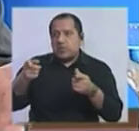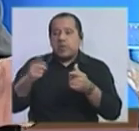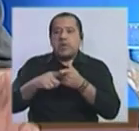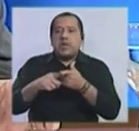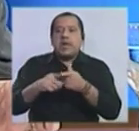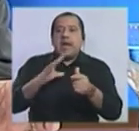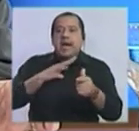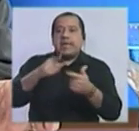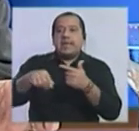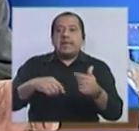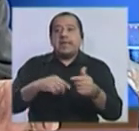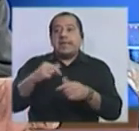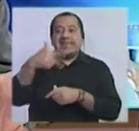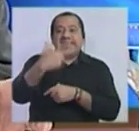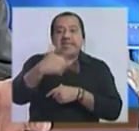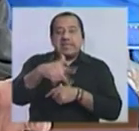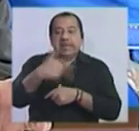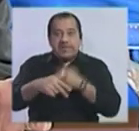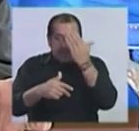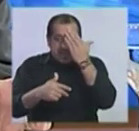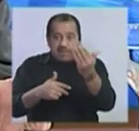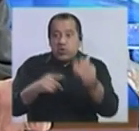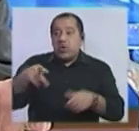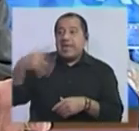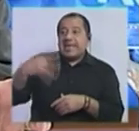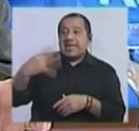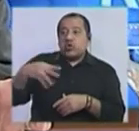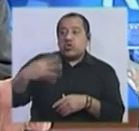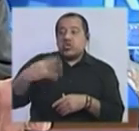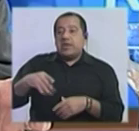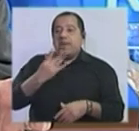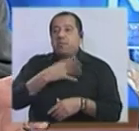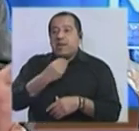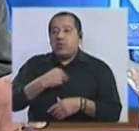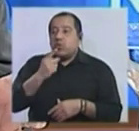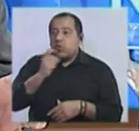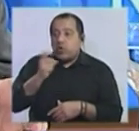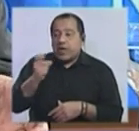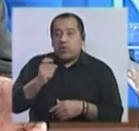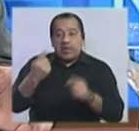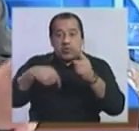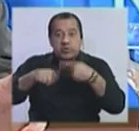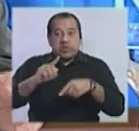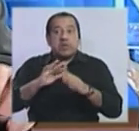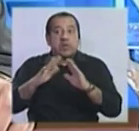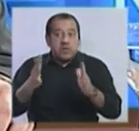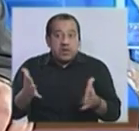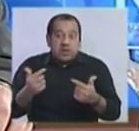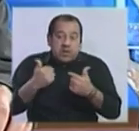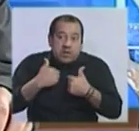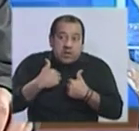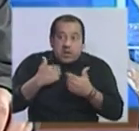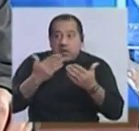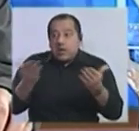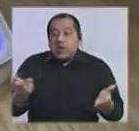hay 13 senadores del Frente Amplio y 14 senadores de blancos y colorados. Por lo tanto, ni con la